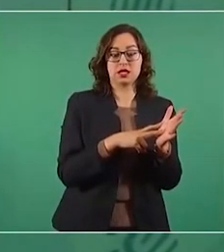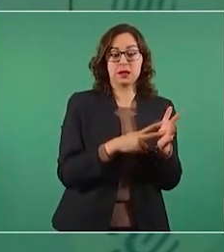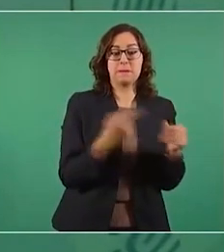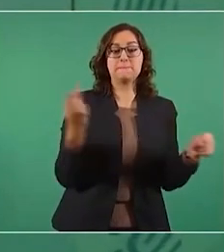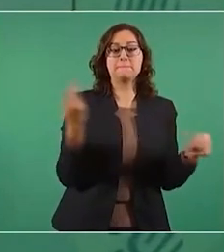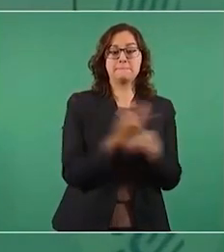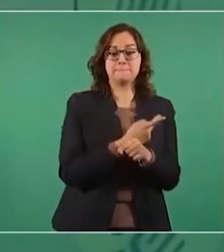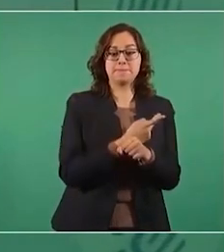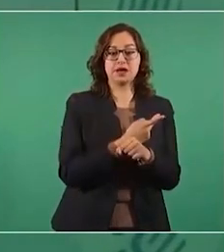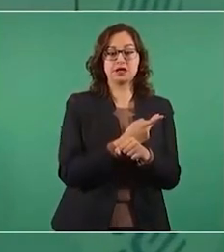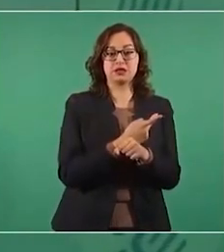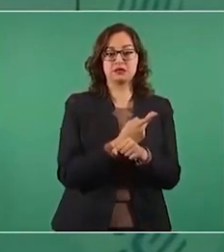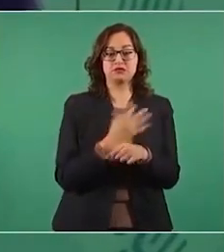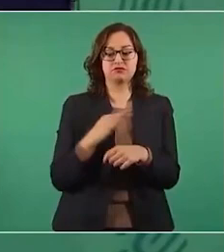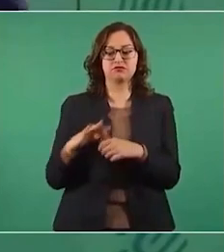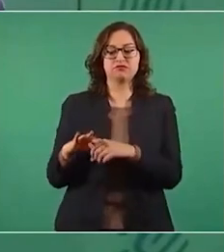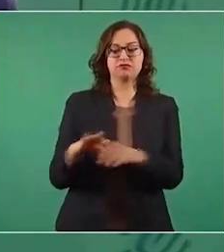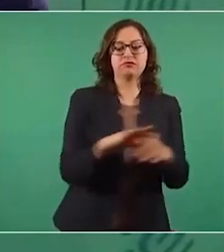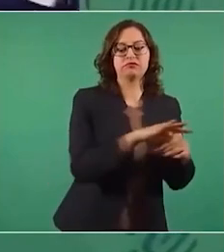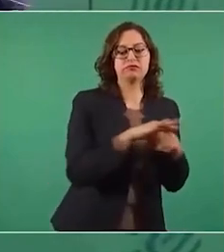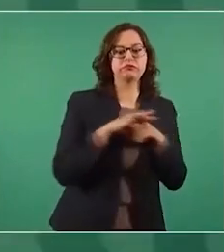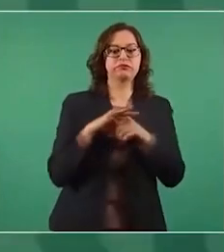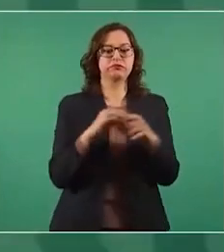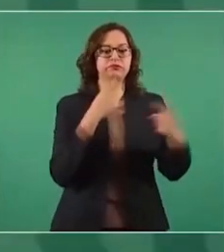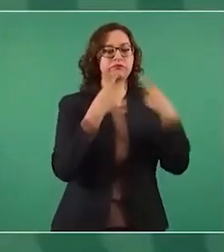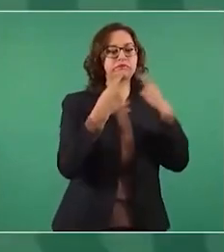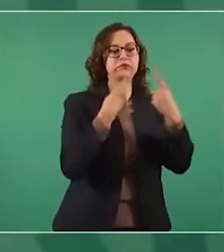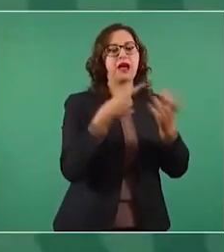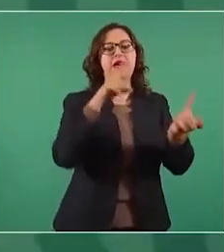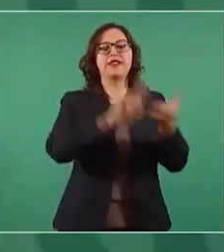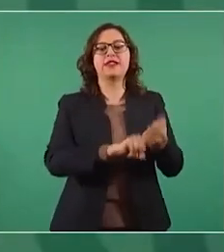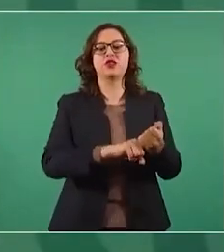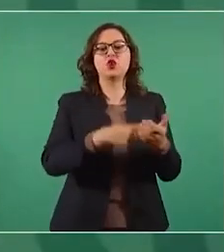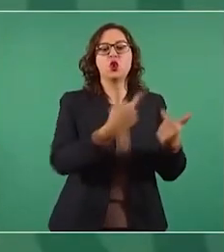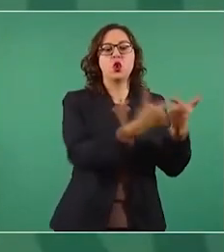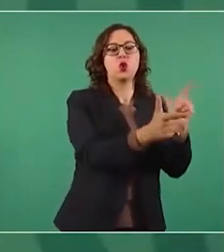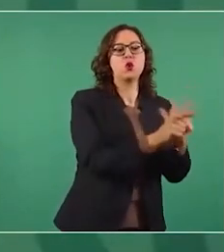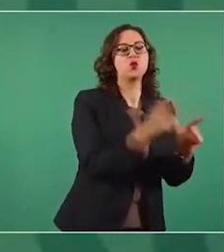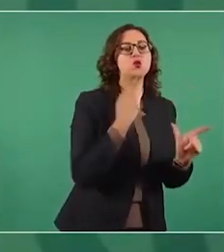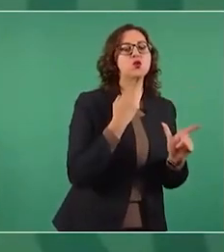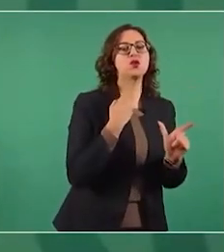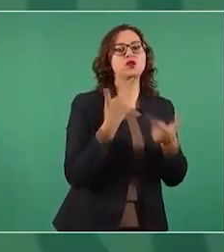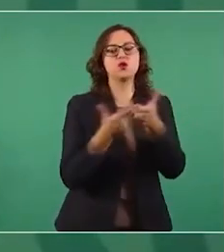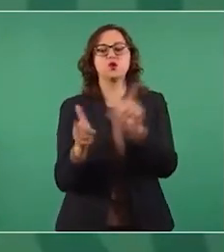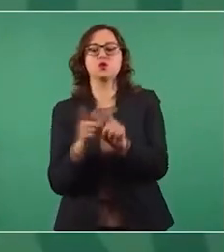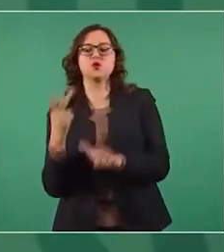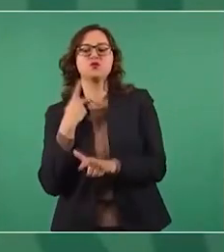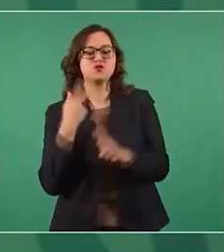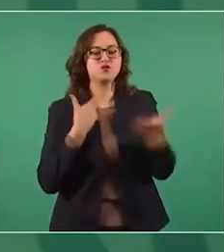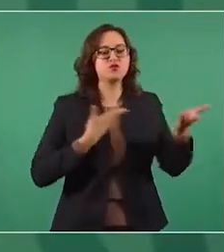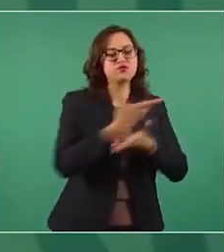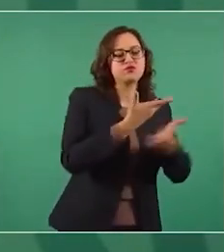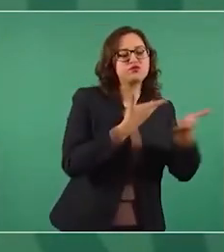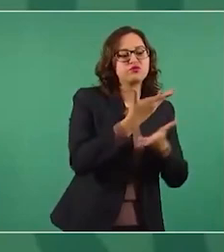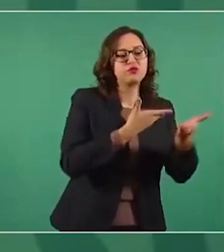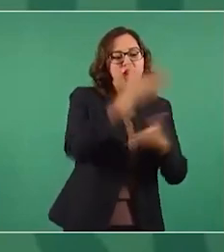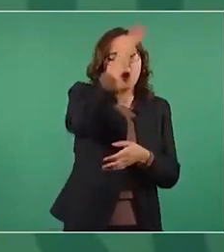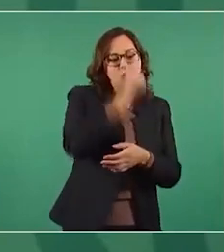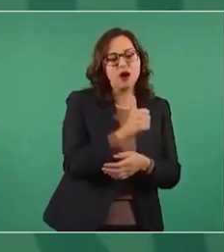cupular, un reacomodo en las cúpulas. Continúa la misma política económica